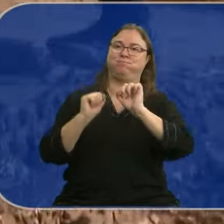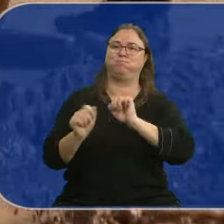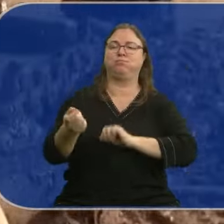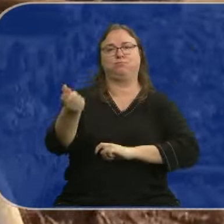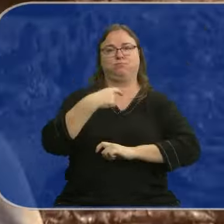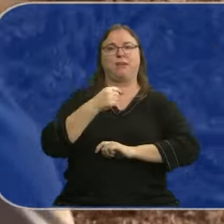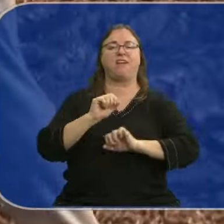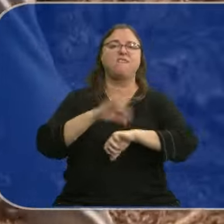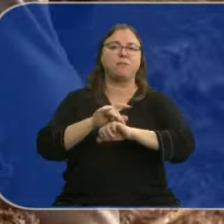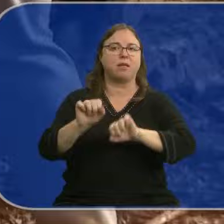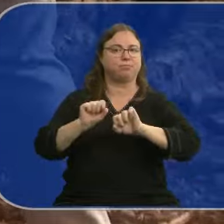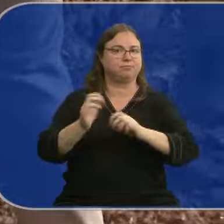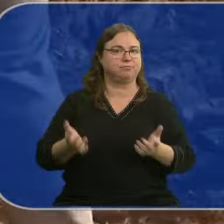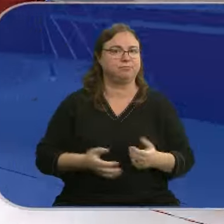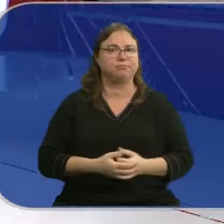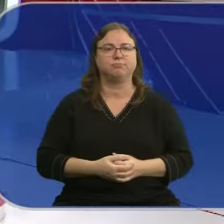enfermedad.